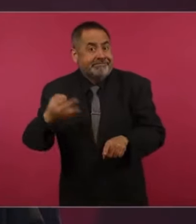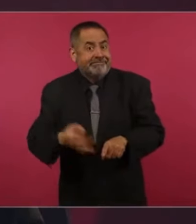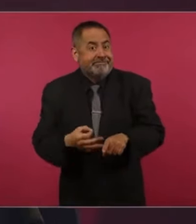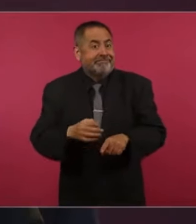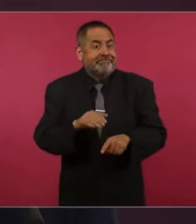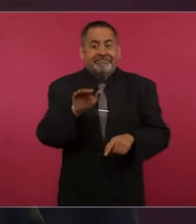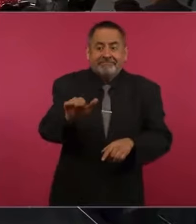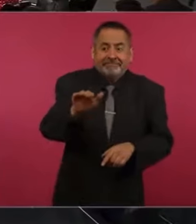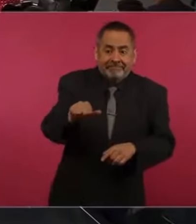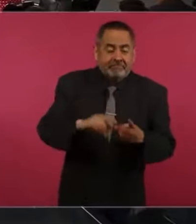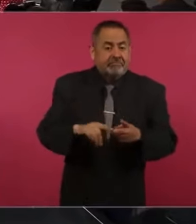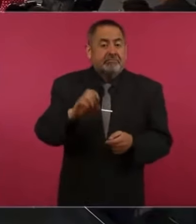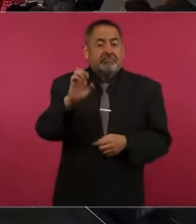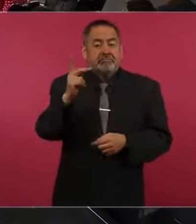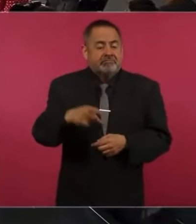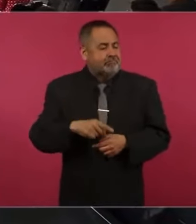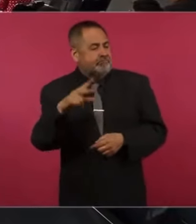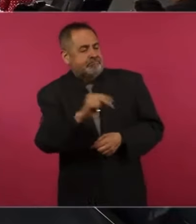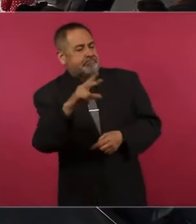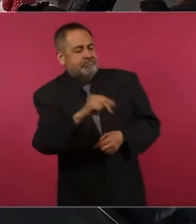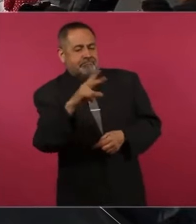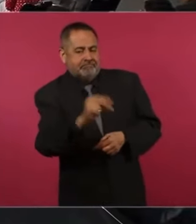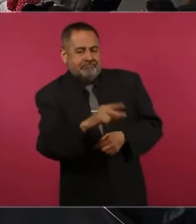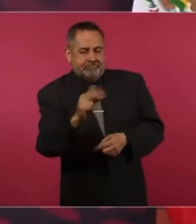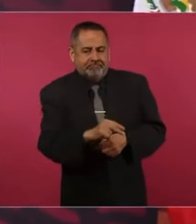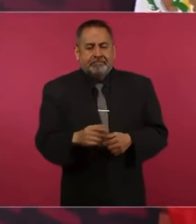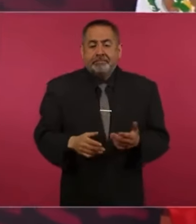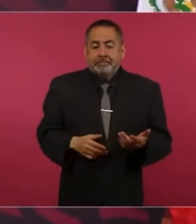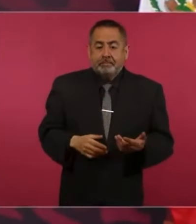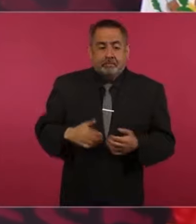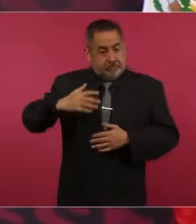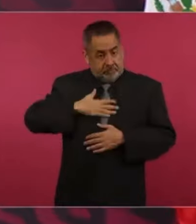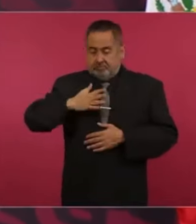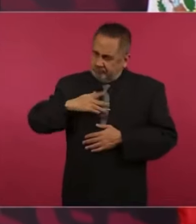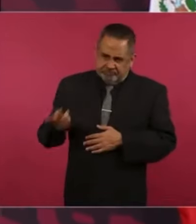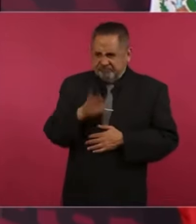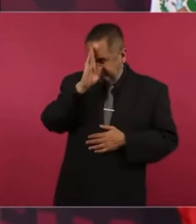Y de lo otro que sí no tengo duda, porque se lo pregunté a él,